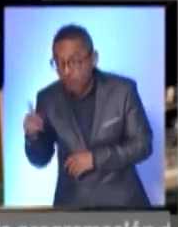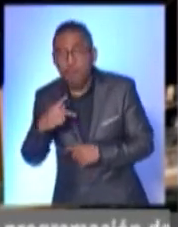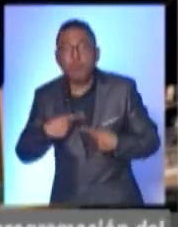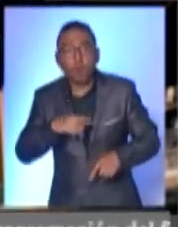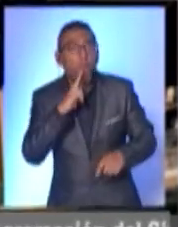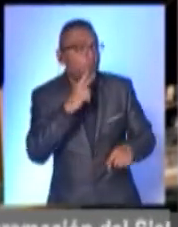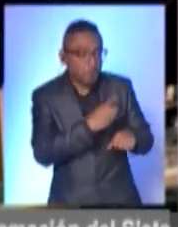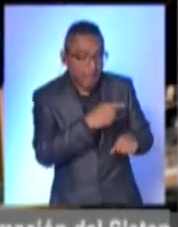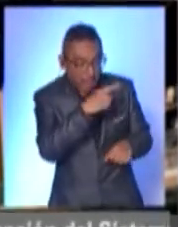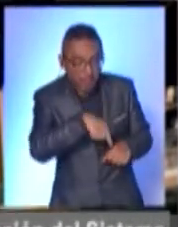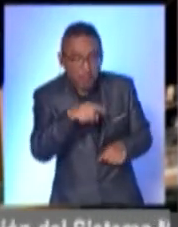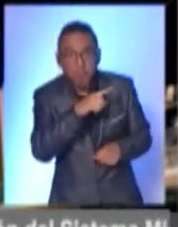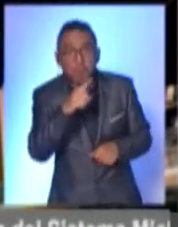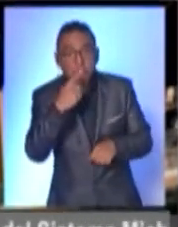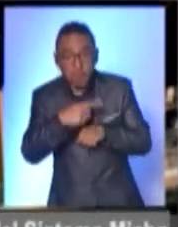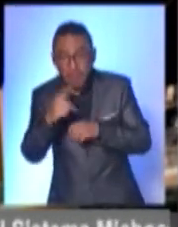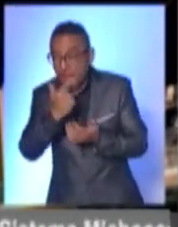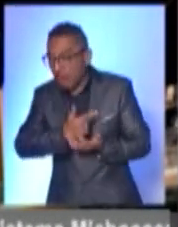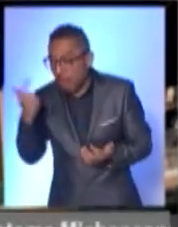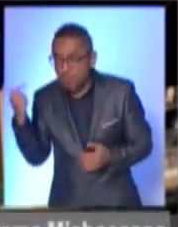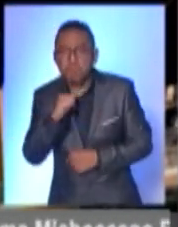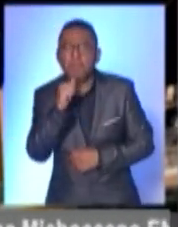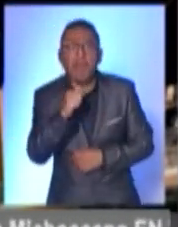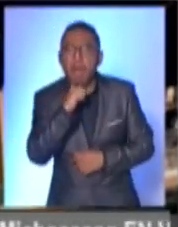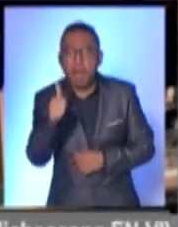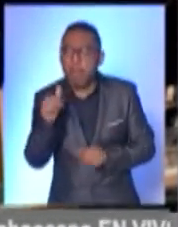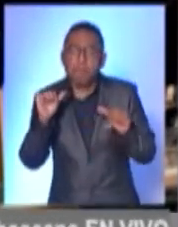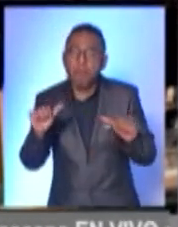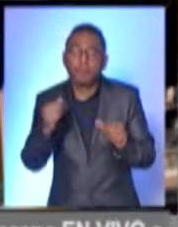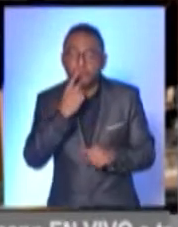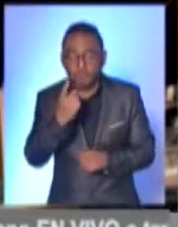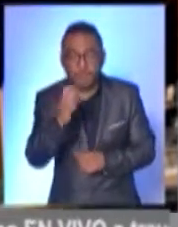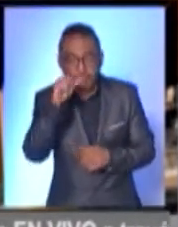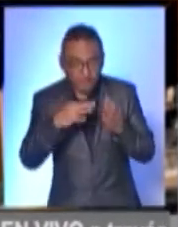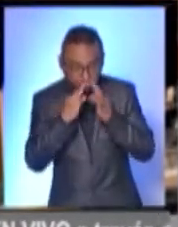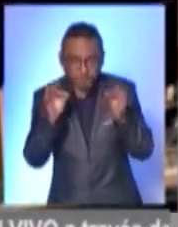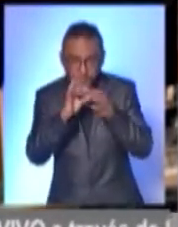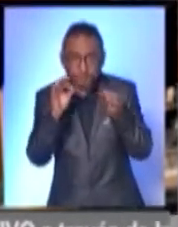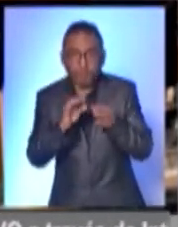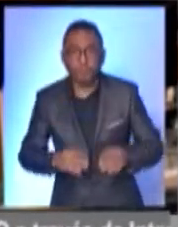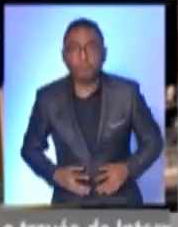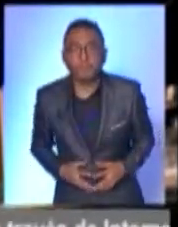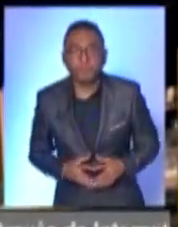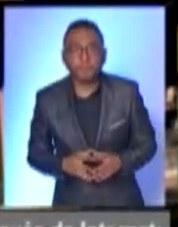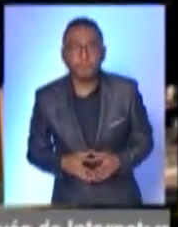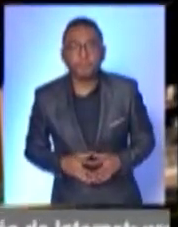presentó eventos adversos graves. Con información de Yesenia Magaña, SM Noticias.